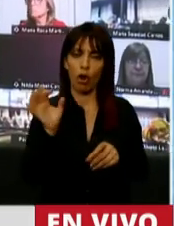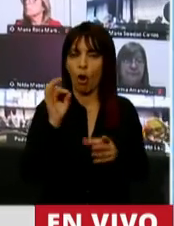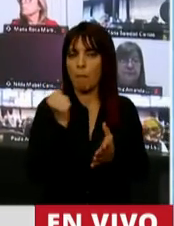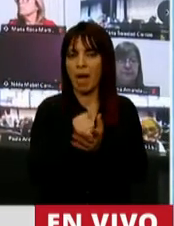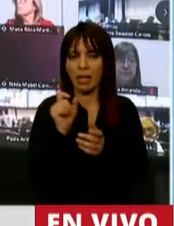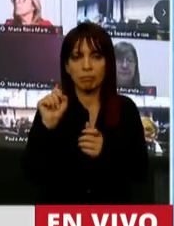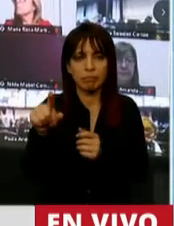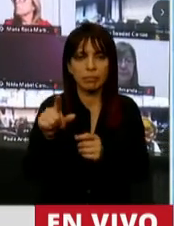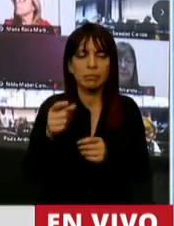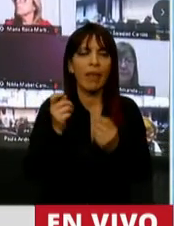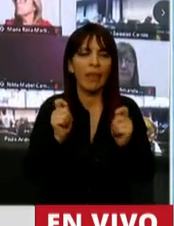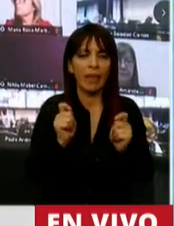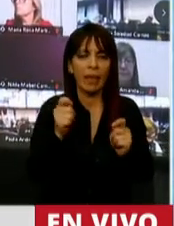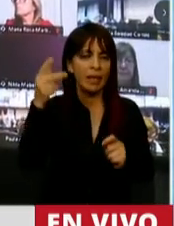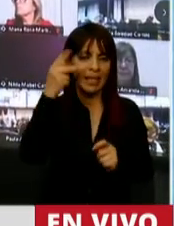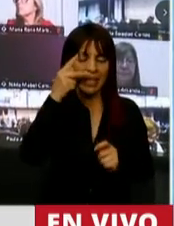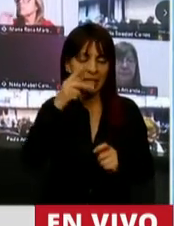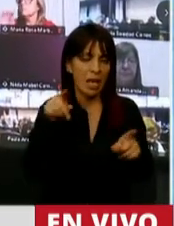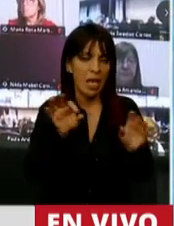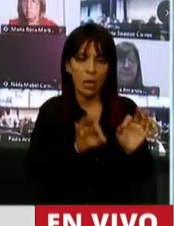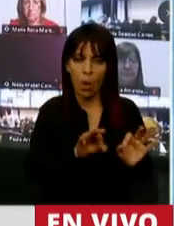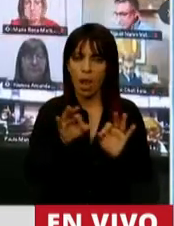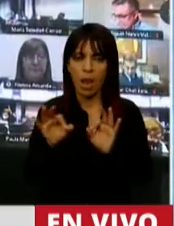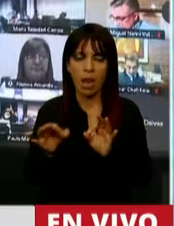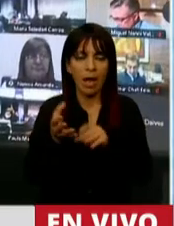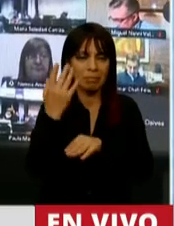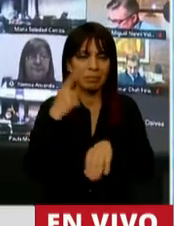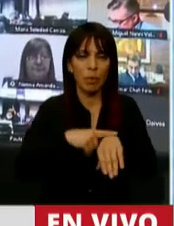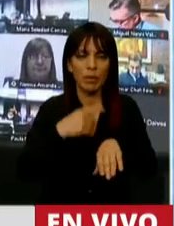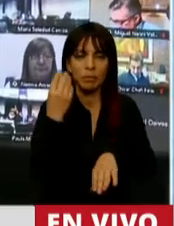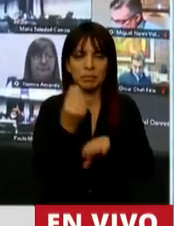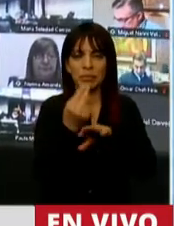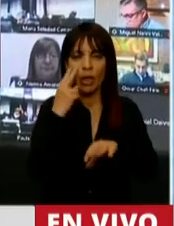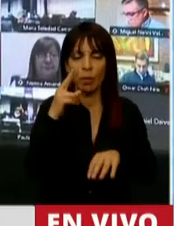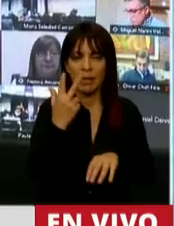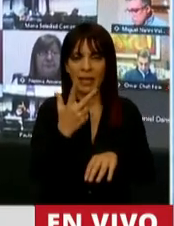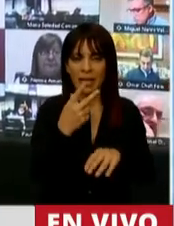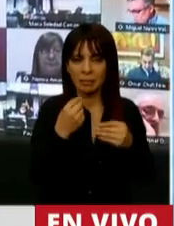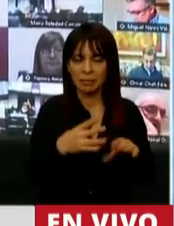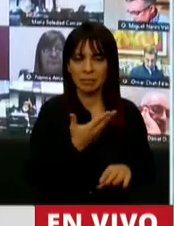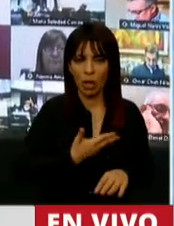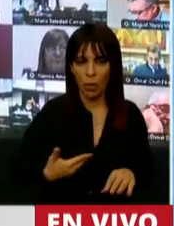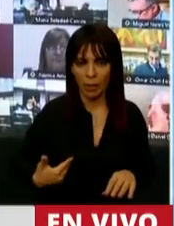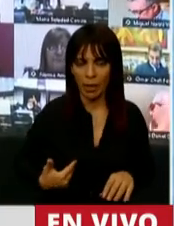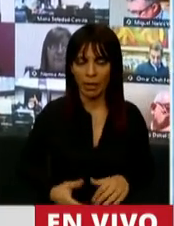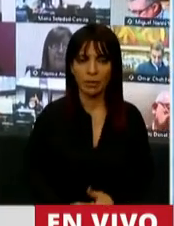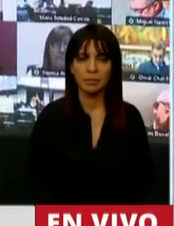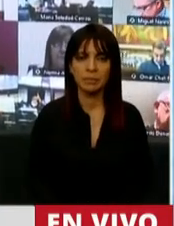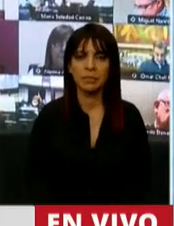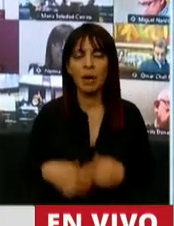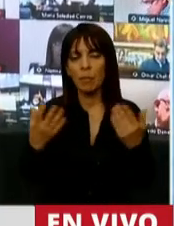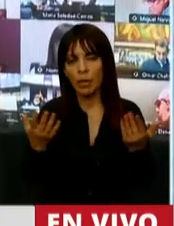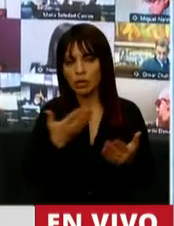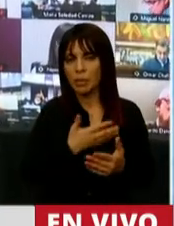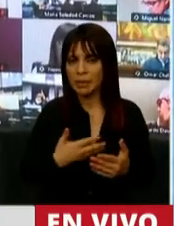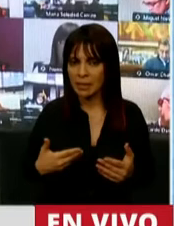puso Néstor Kirchner cuando empezó su gobierno en 2003 para sacarnos del quebranto del 2001. Señor presidente,